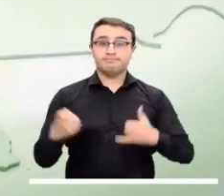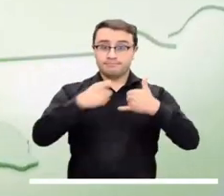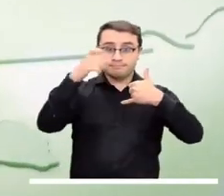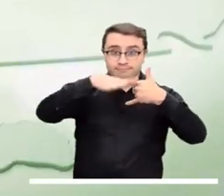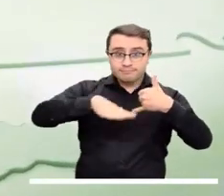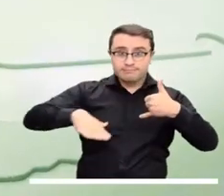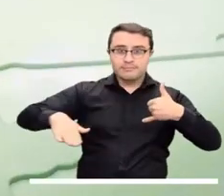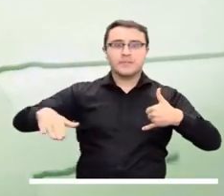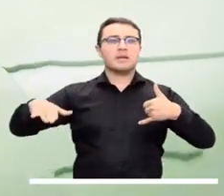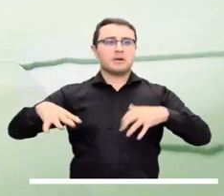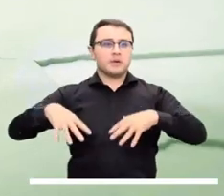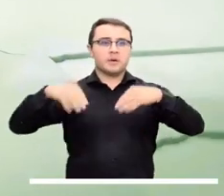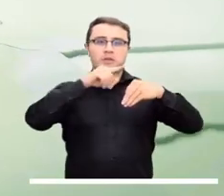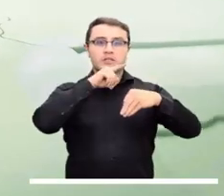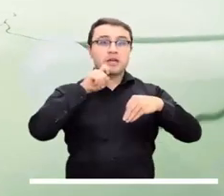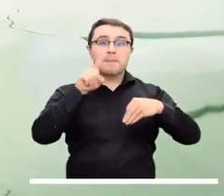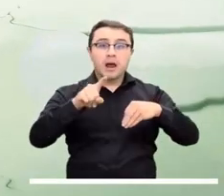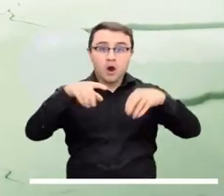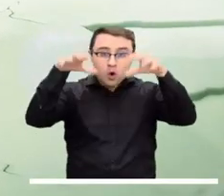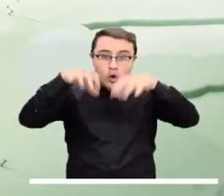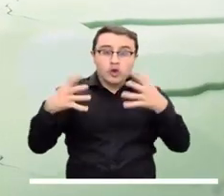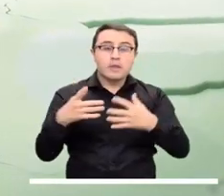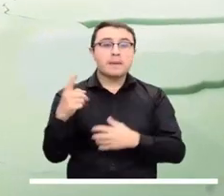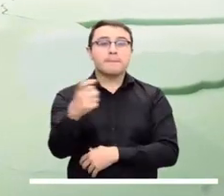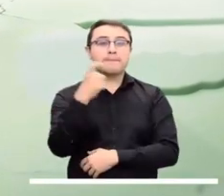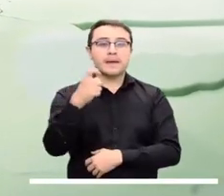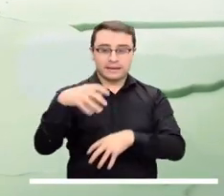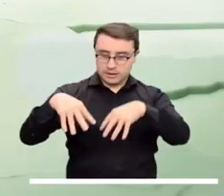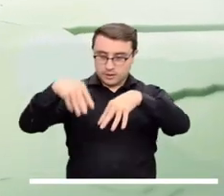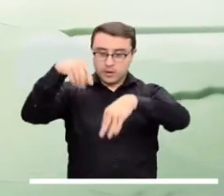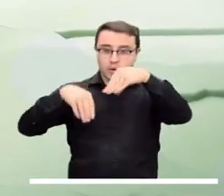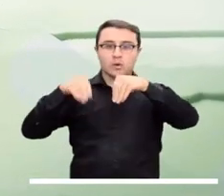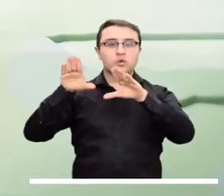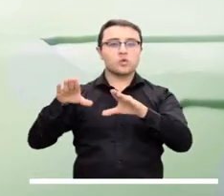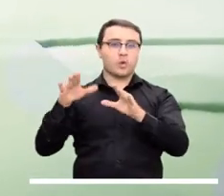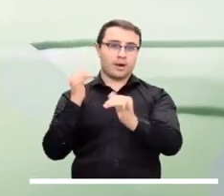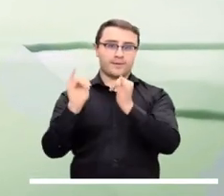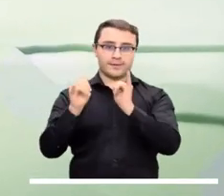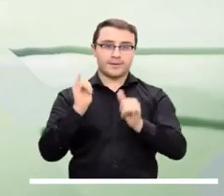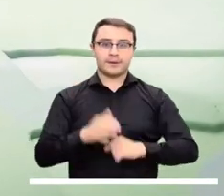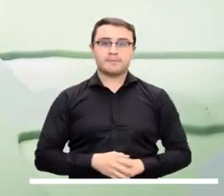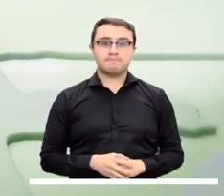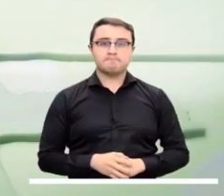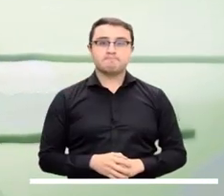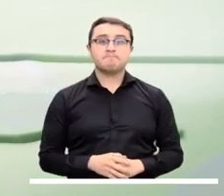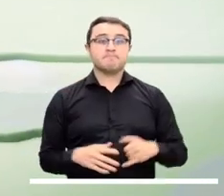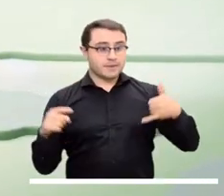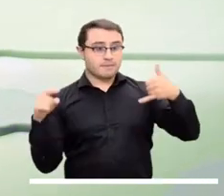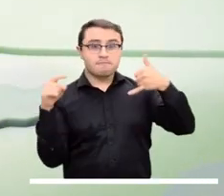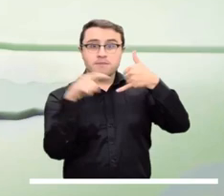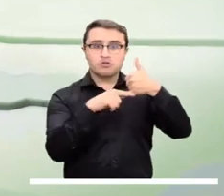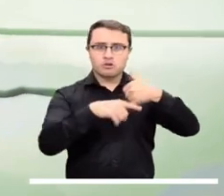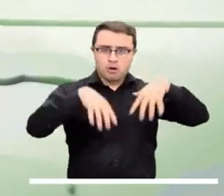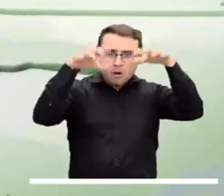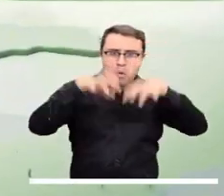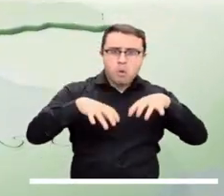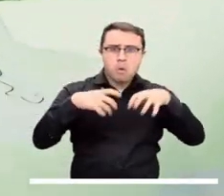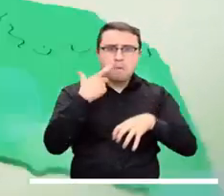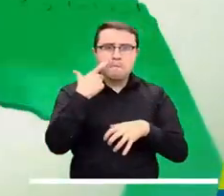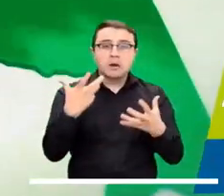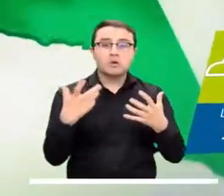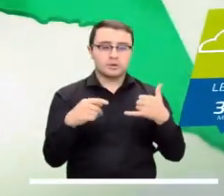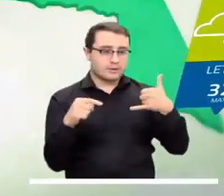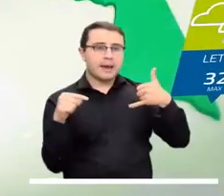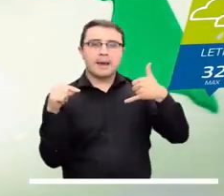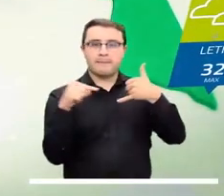a la Orinoquía, donde se calcula tiempo seco, salvo por algunas lluvias en Meta y en el pie de monte de Casanare. Las condiciones nubosas se